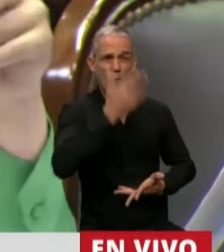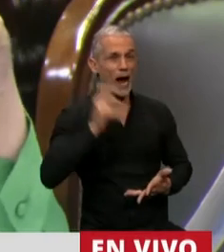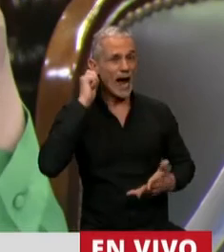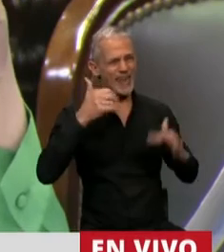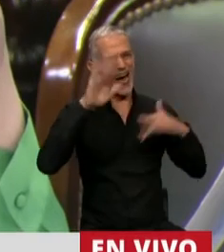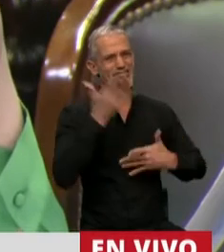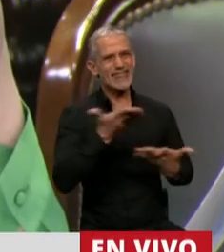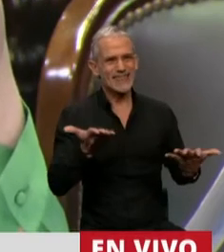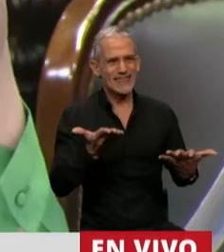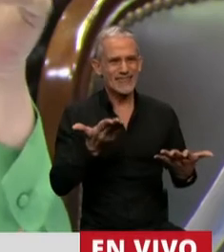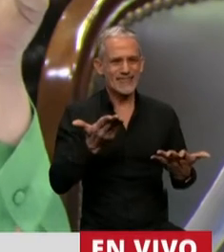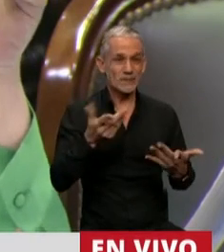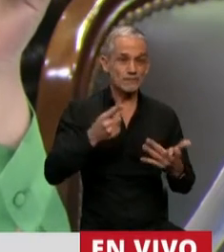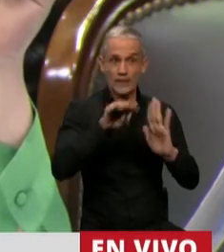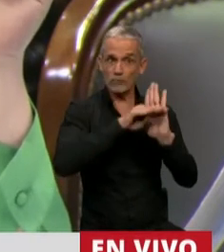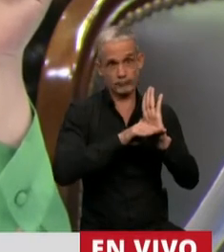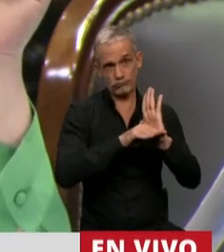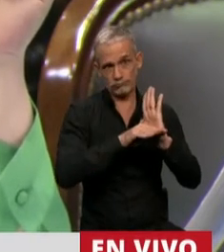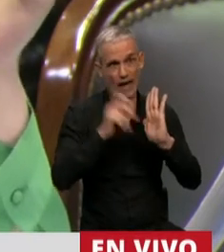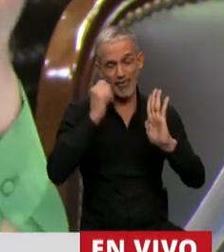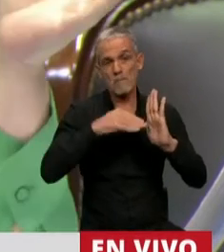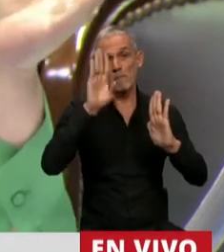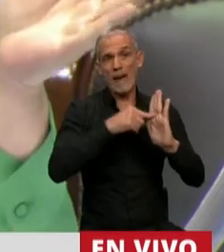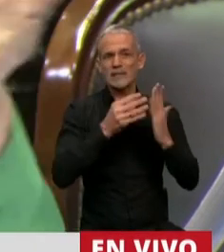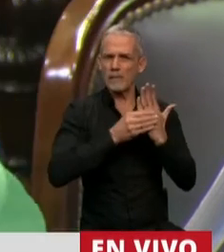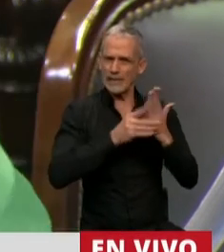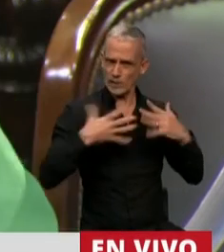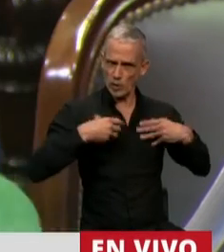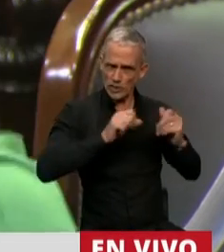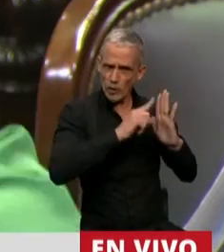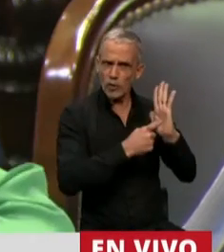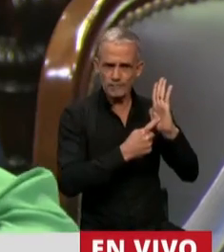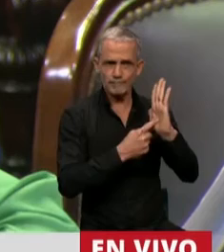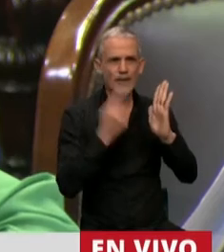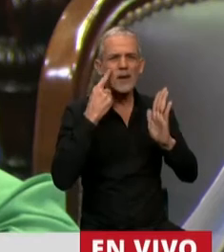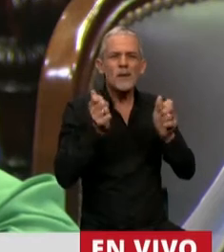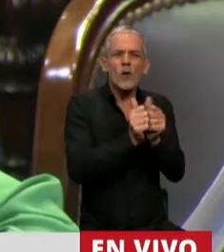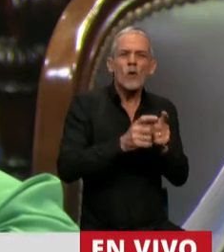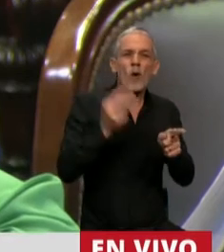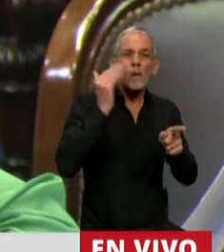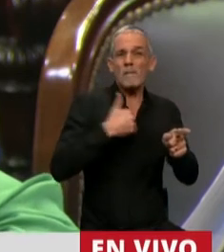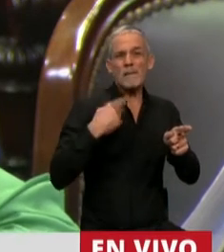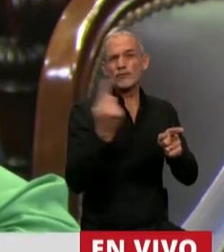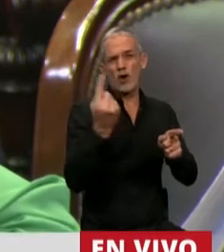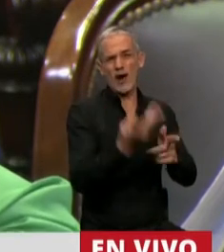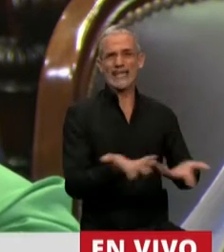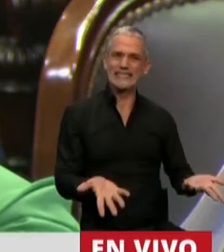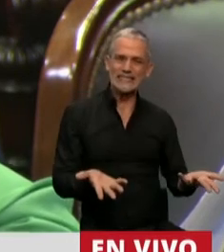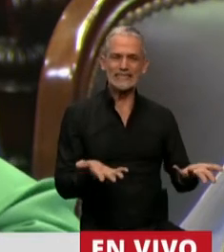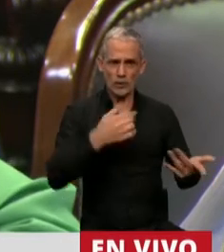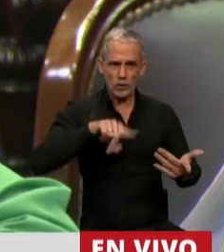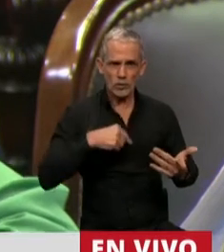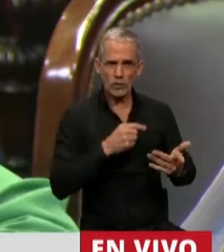edad en la que establece el protocolo del Ministerio de Salud, vive con su mamá sola. Y nosotros no le podemos